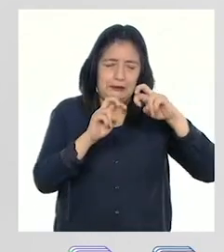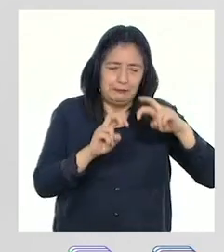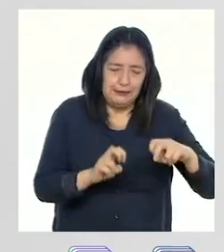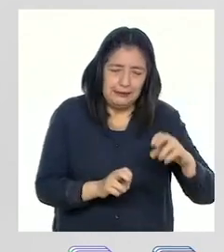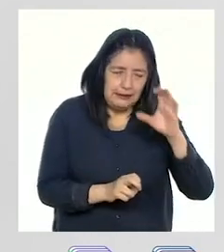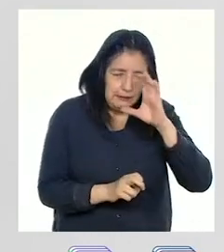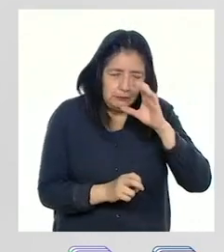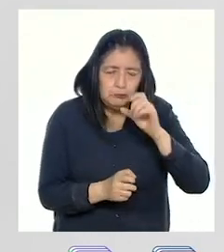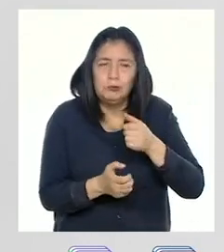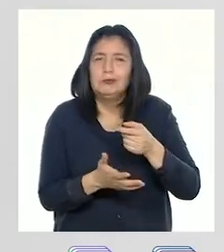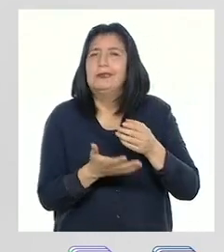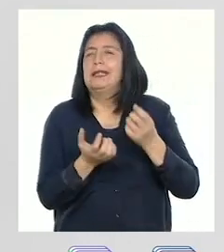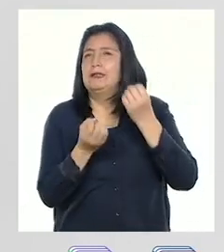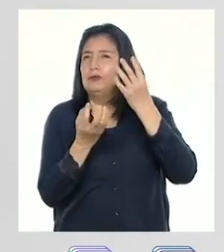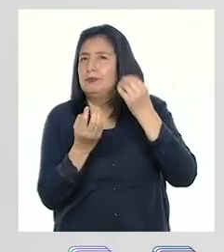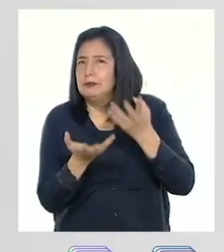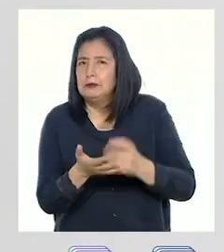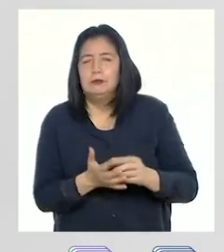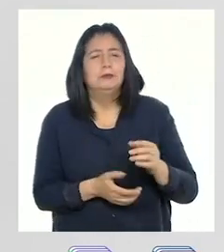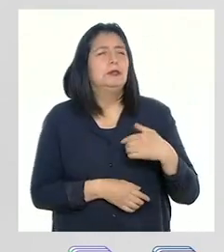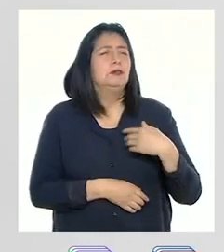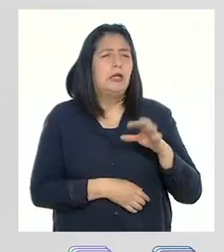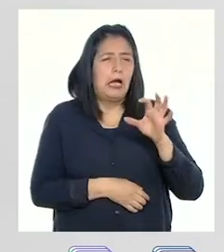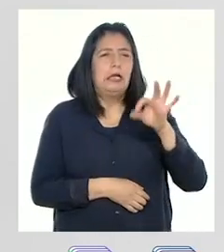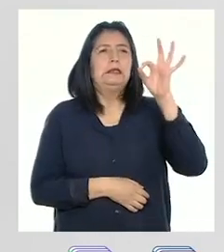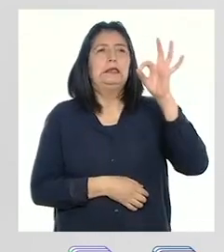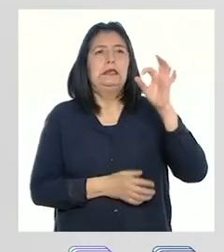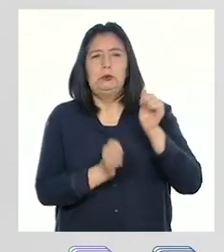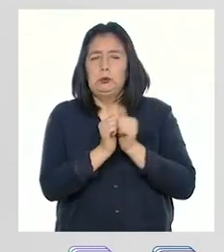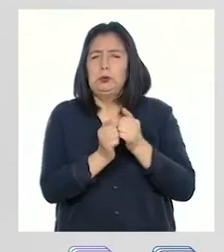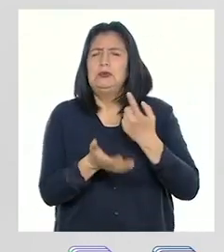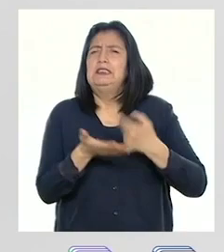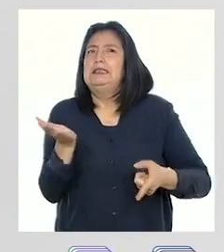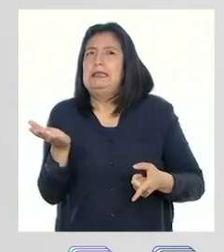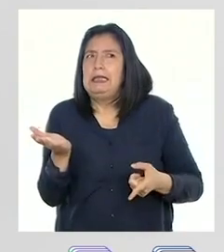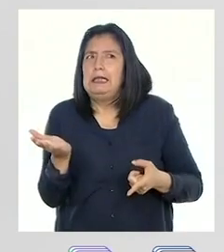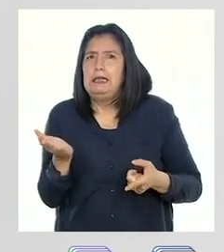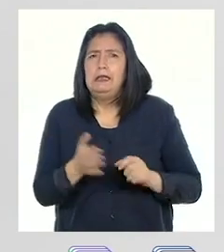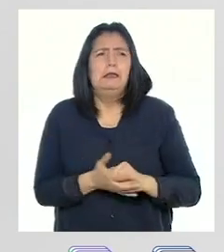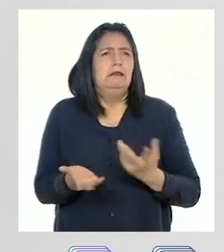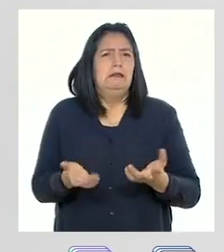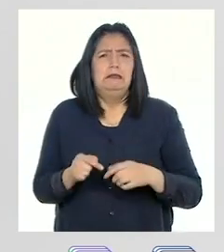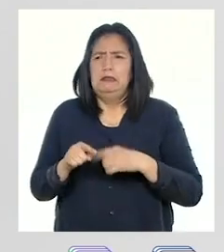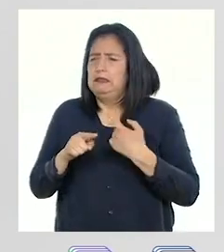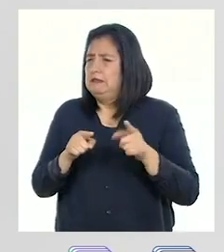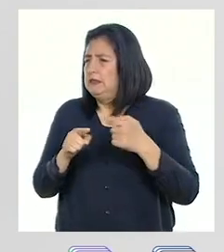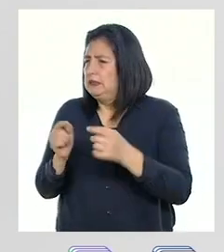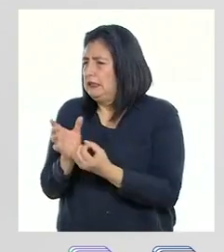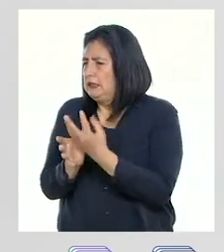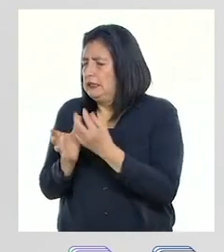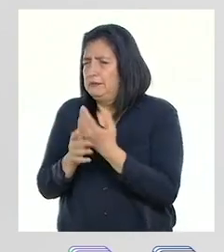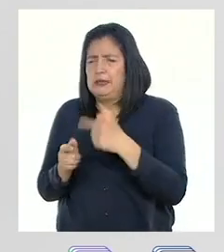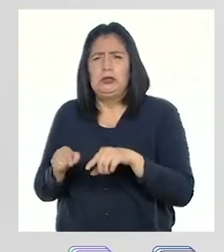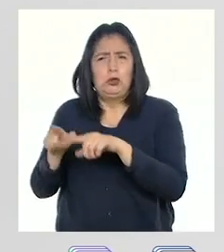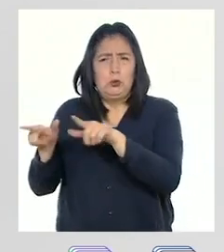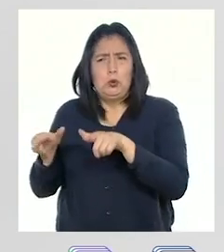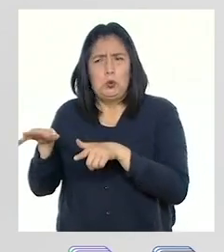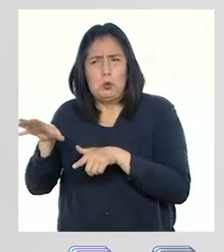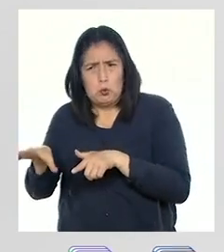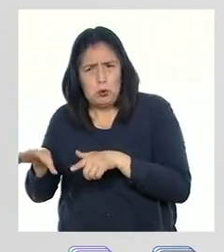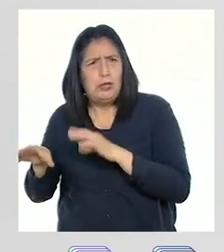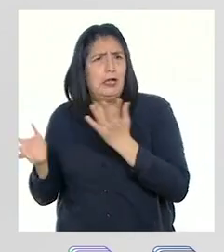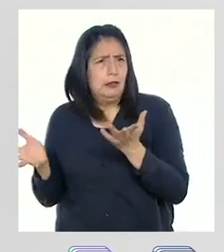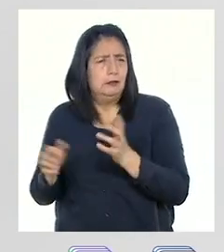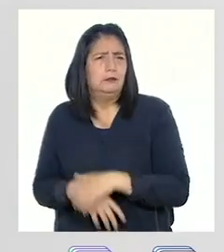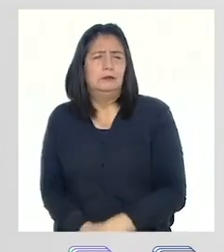investigación para averiguar juntos qué es lo que determina la diversidad de las plantas en un lugar